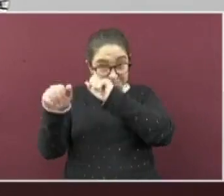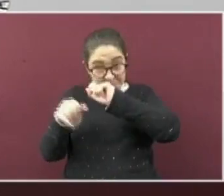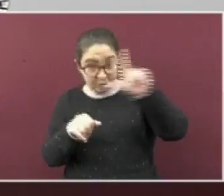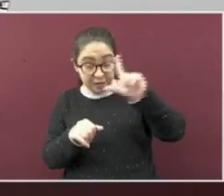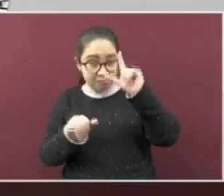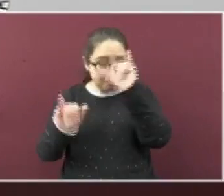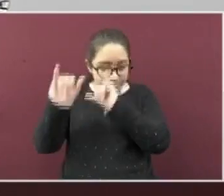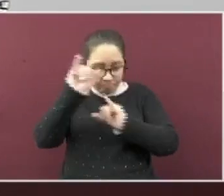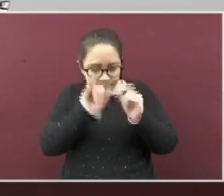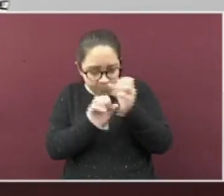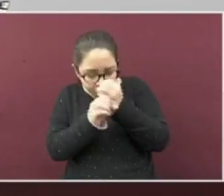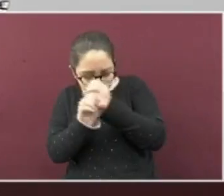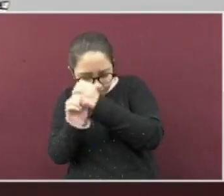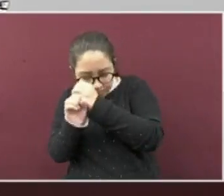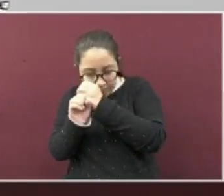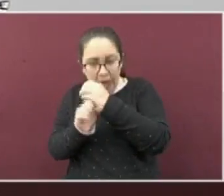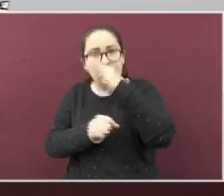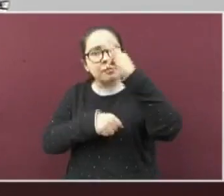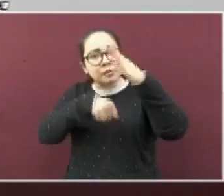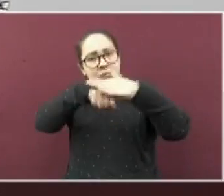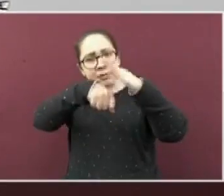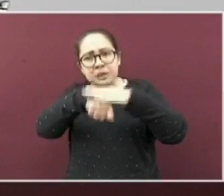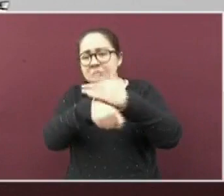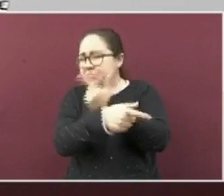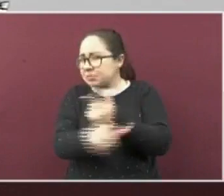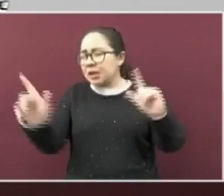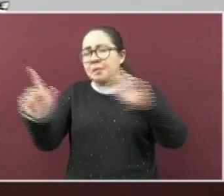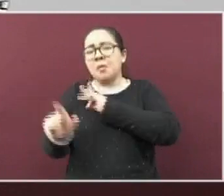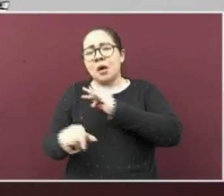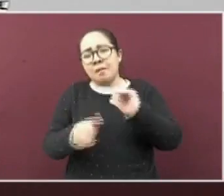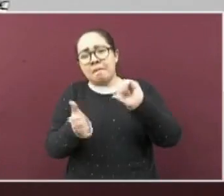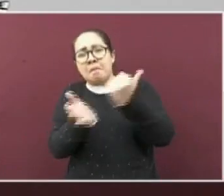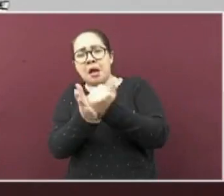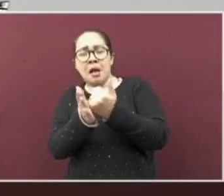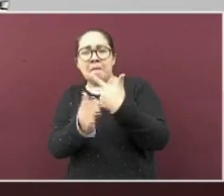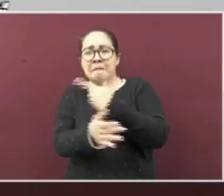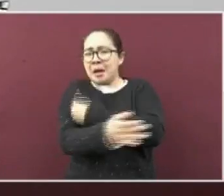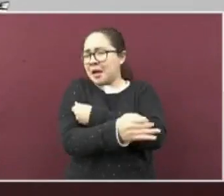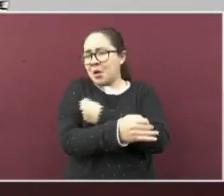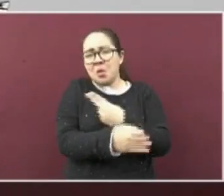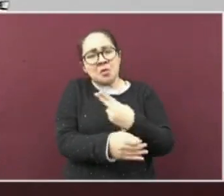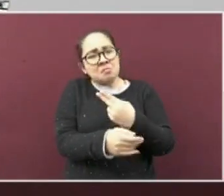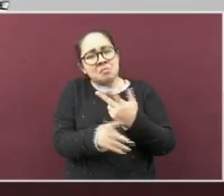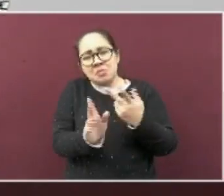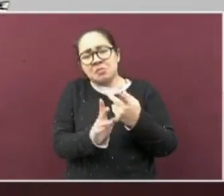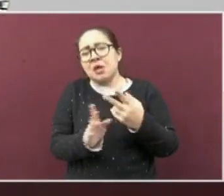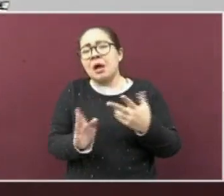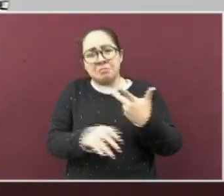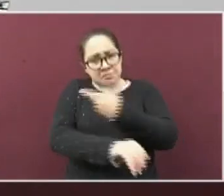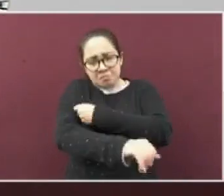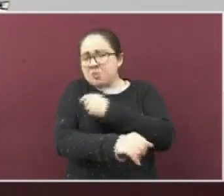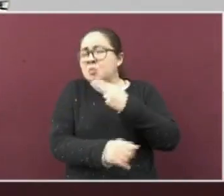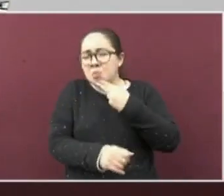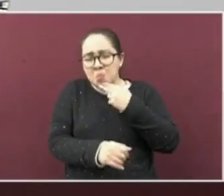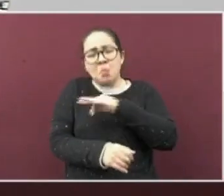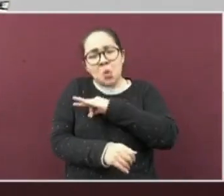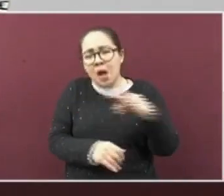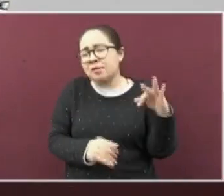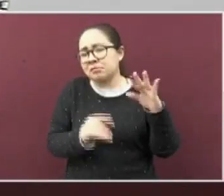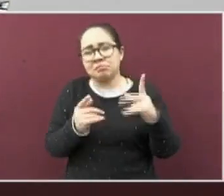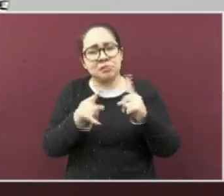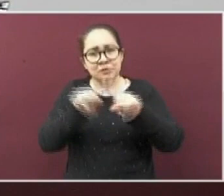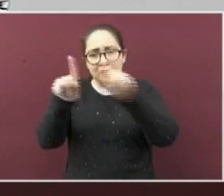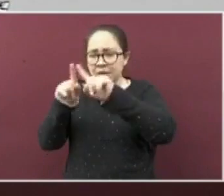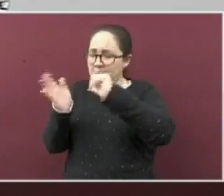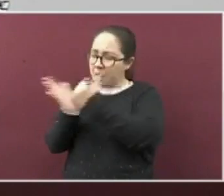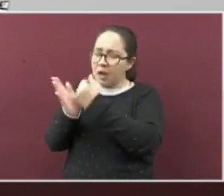la que se tenga disponible, por lo que es fundamental vacunarnos para disminuir los problemas de